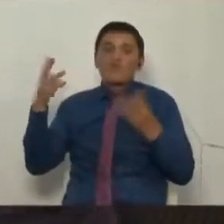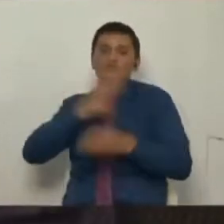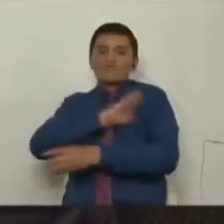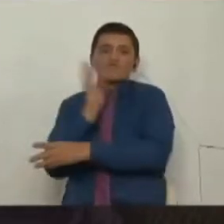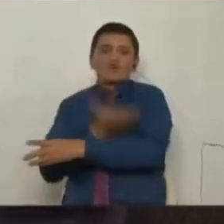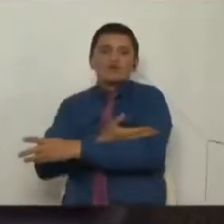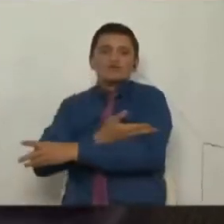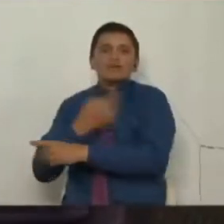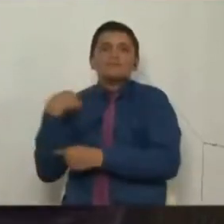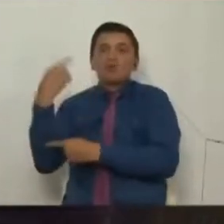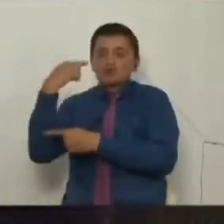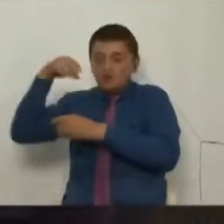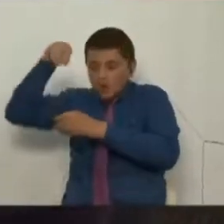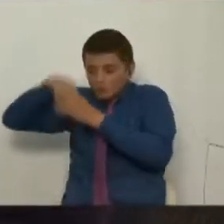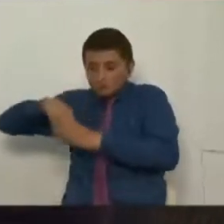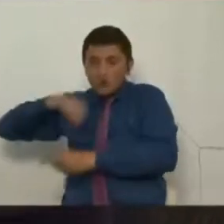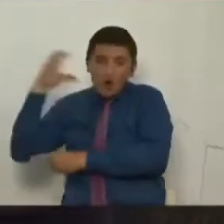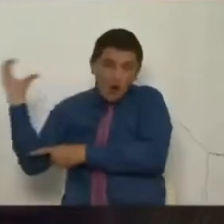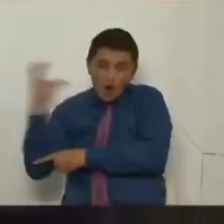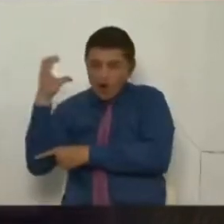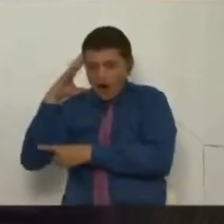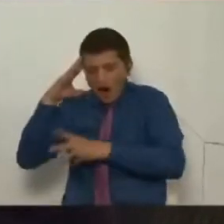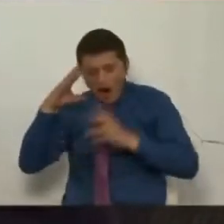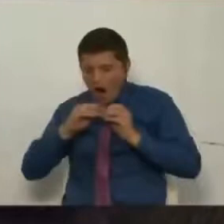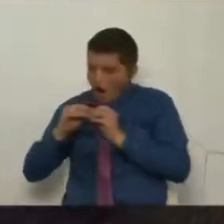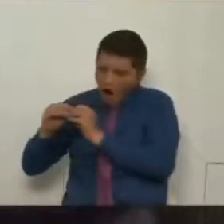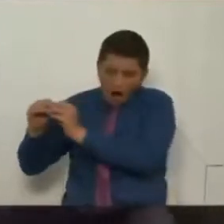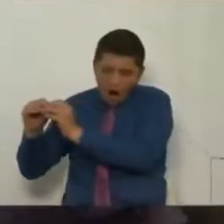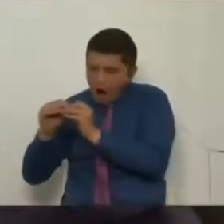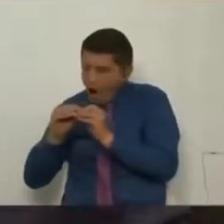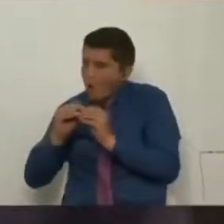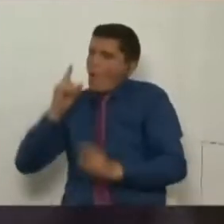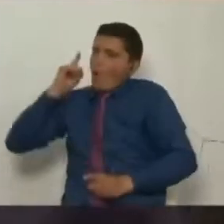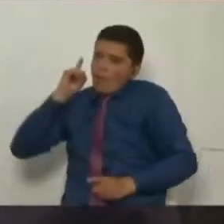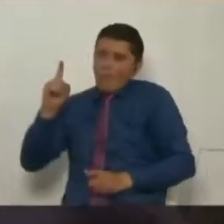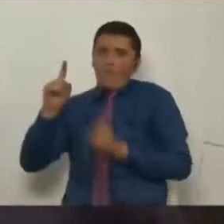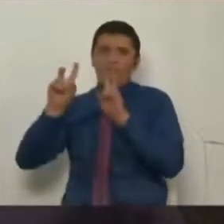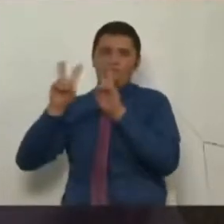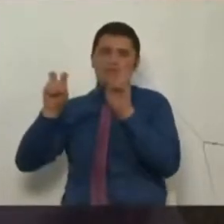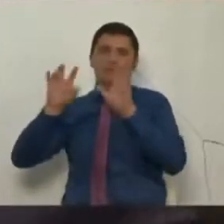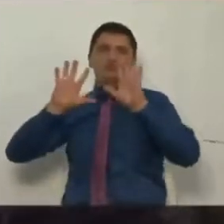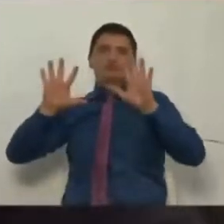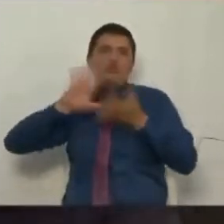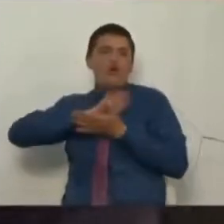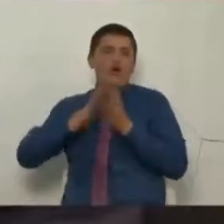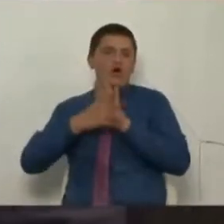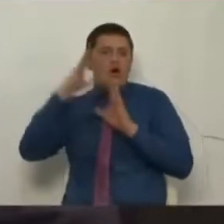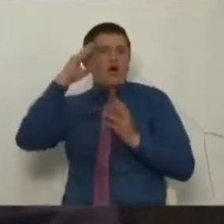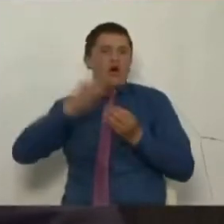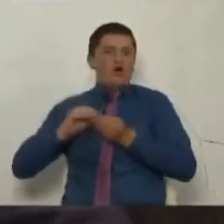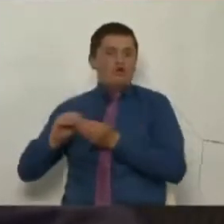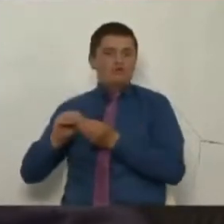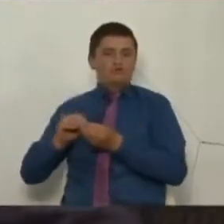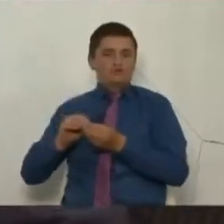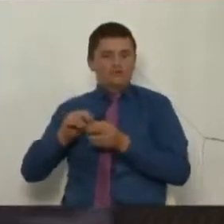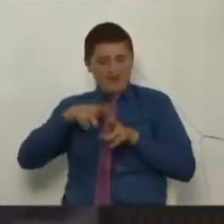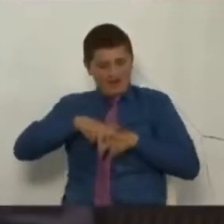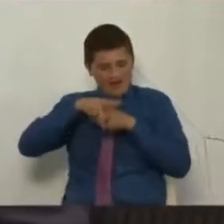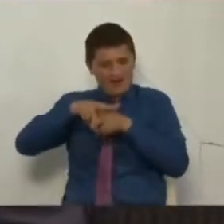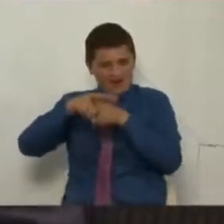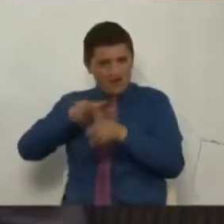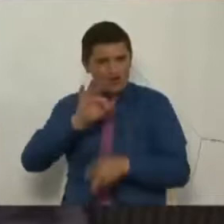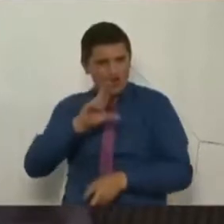internas de este país se pusieran de acuerdo en un tema de los acuerdos de paz. No, no era un caballo de Troya, era un